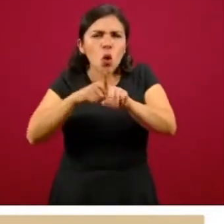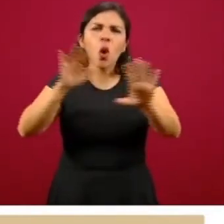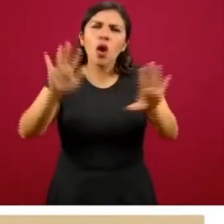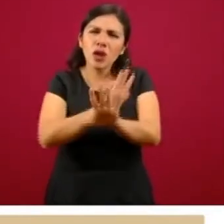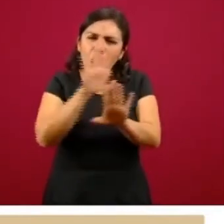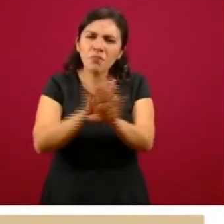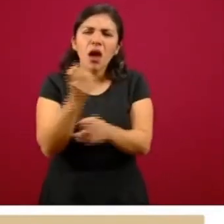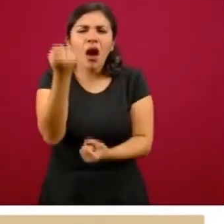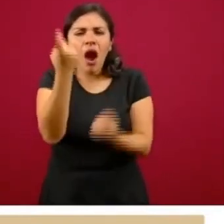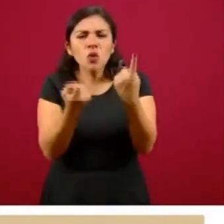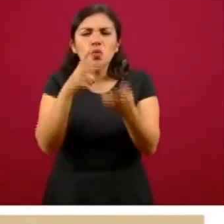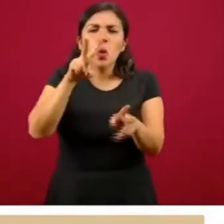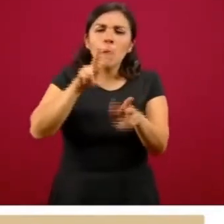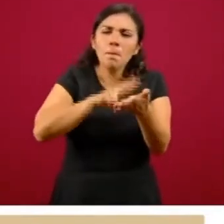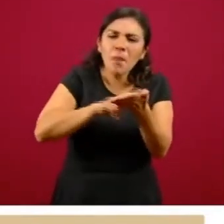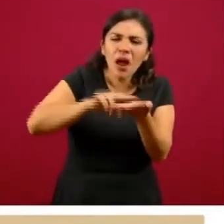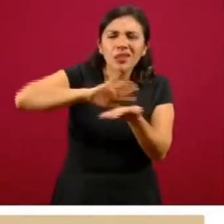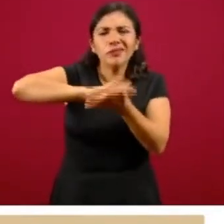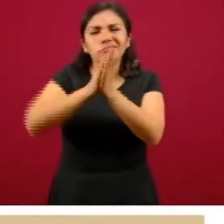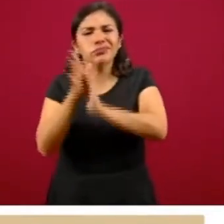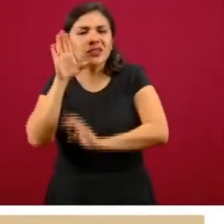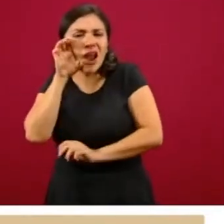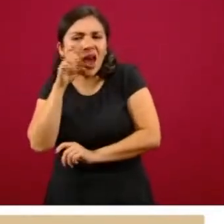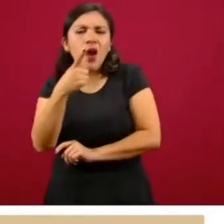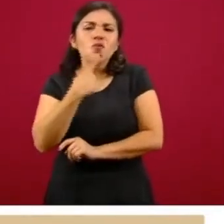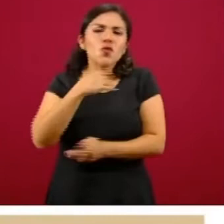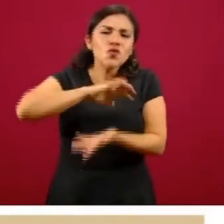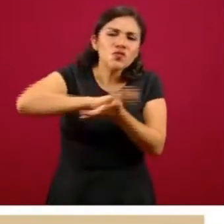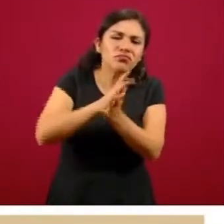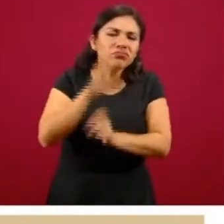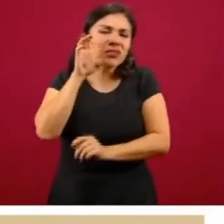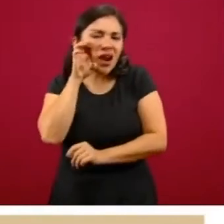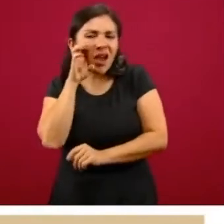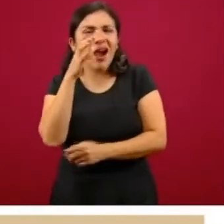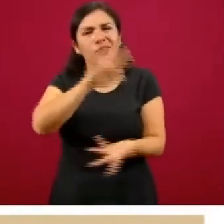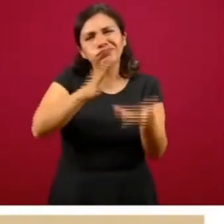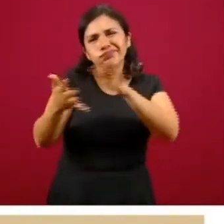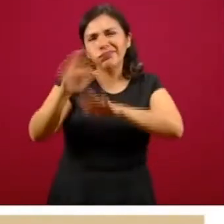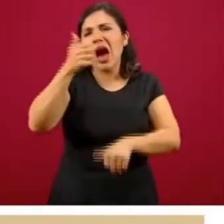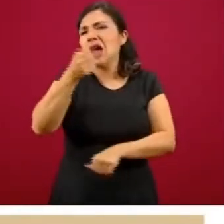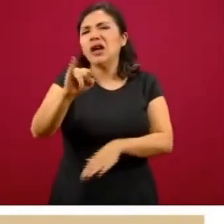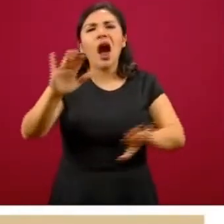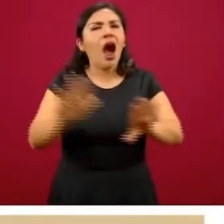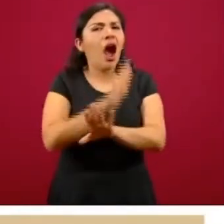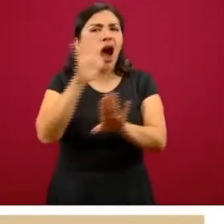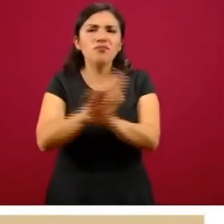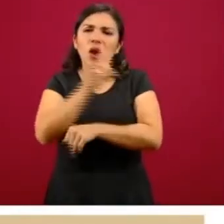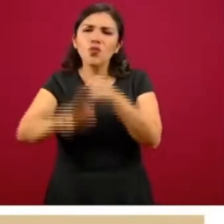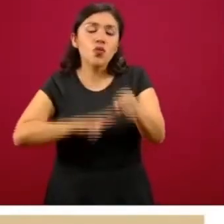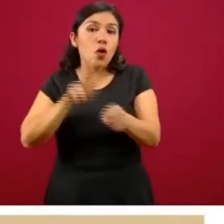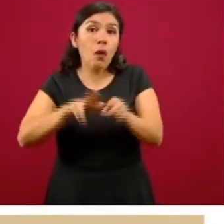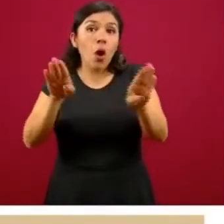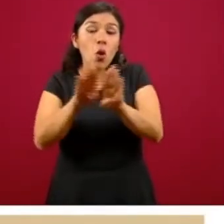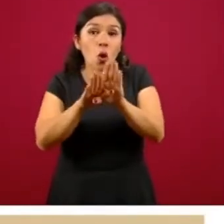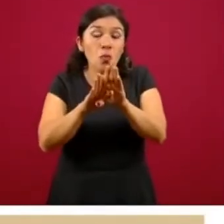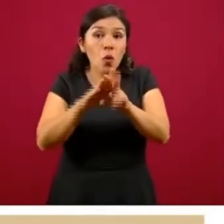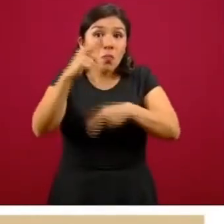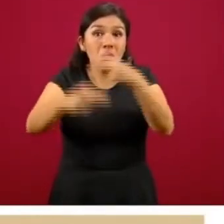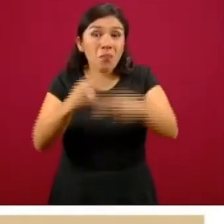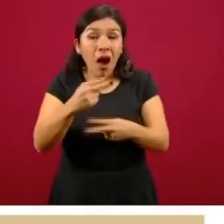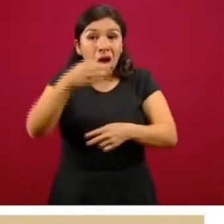algunos de verde a naranja, algunos de rojo a naranja, de naranja a rojo. Recordemos que es una ventana móvil, entonces en la medida como se van